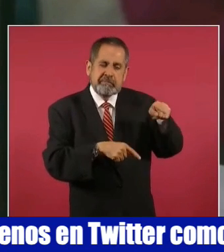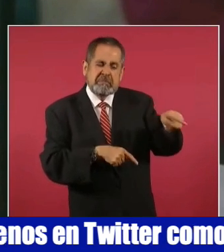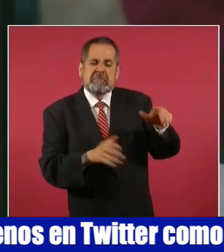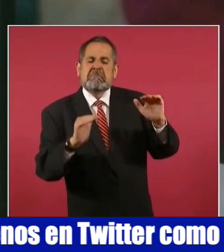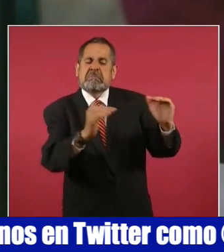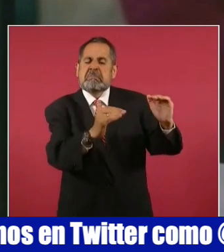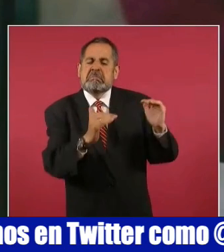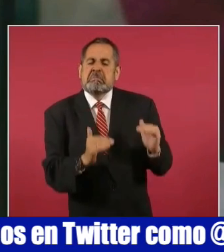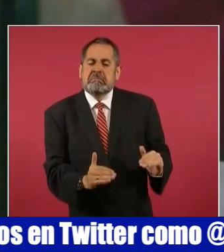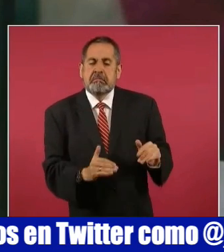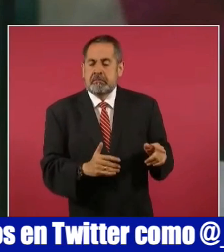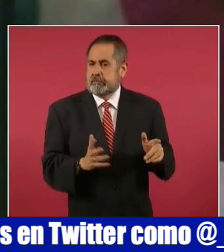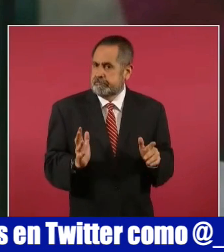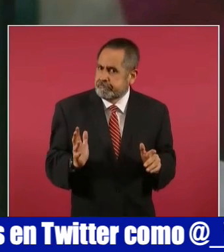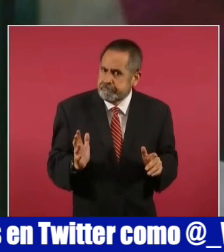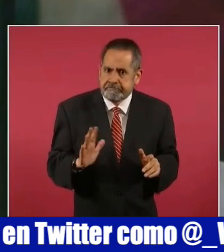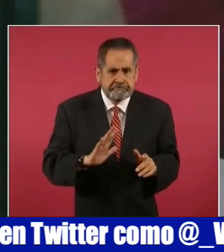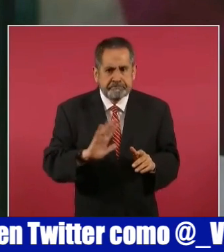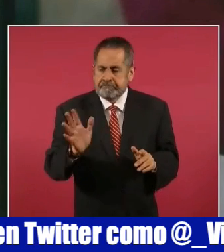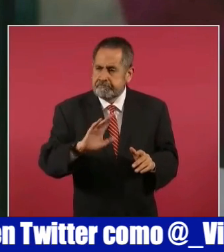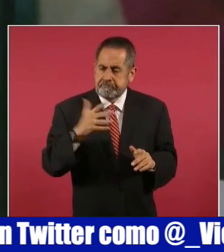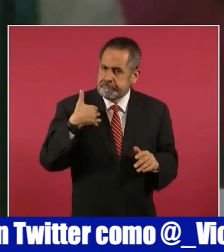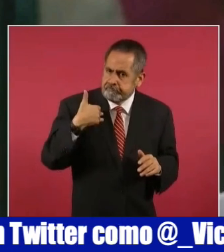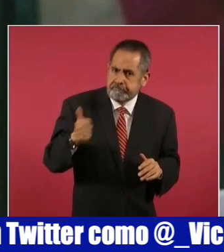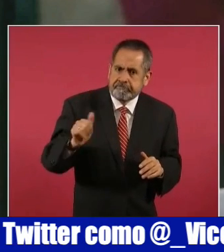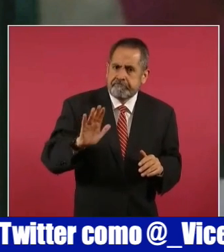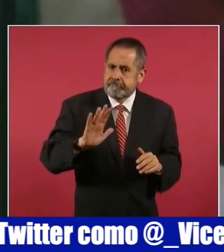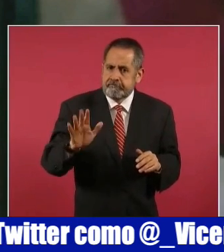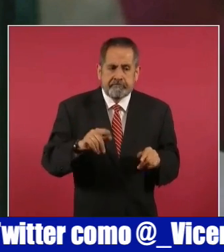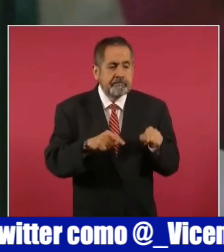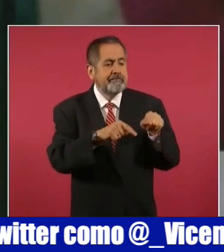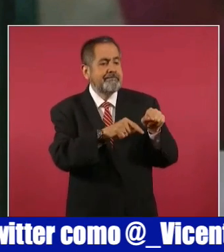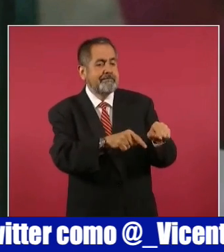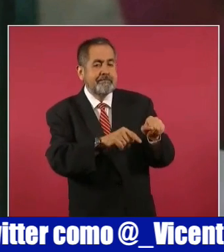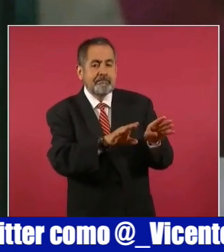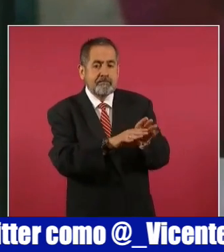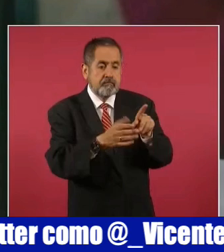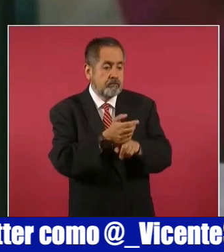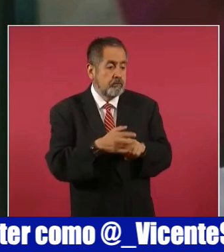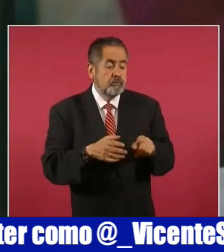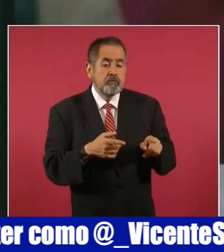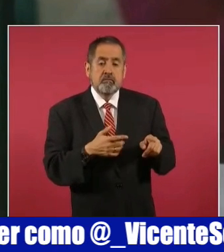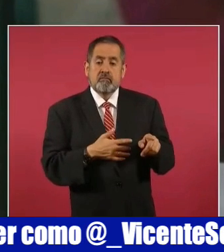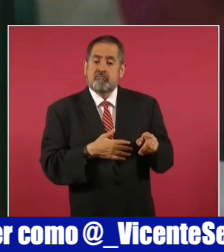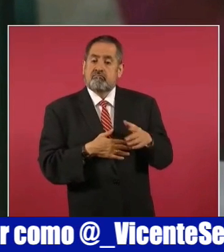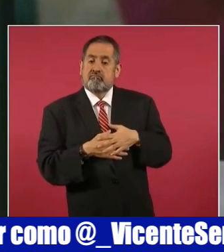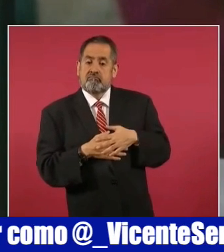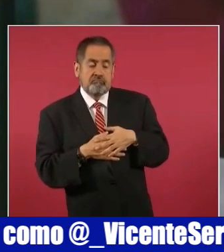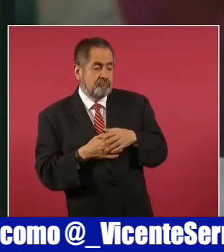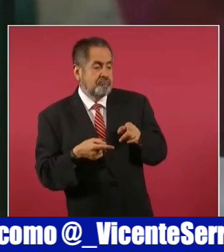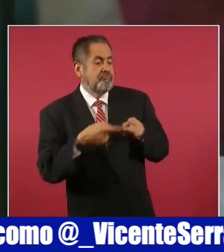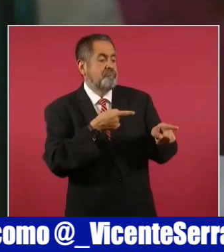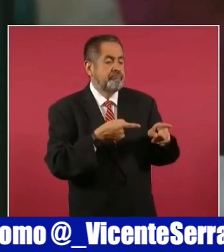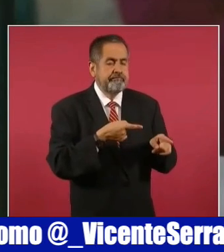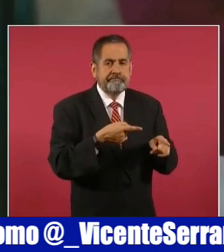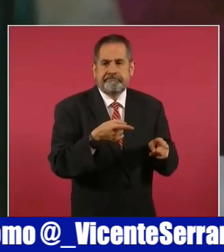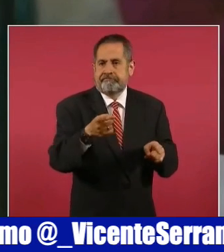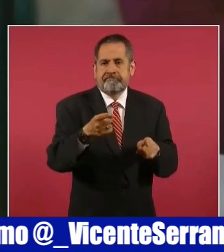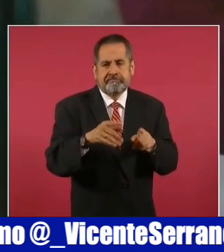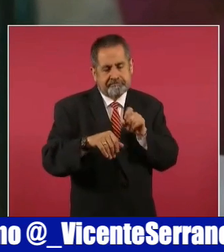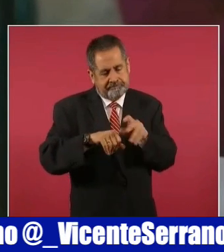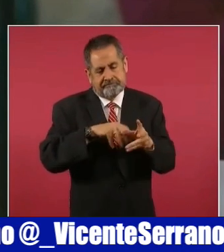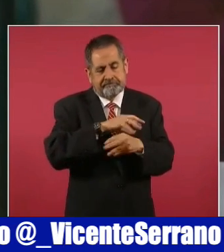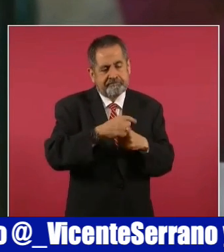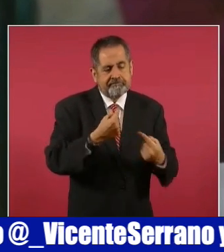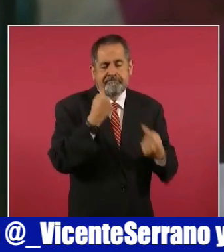y a los cuales hay que hacerles entender que al agredir a otro se agreden a sí mismos a